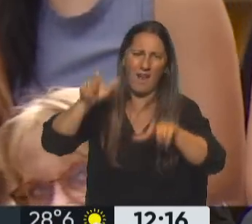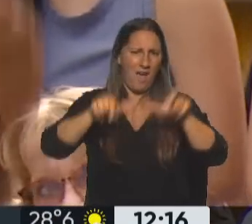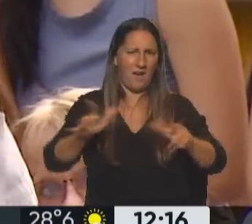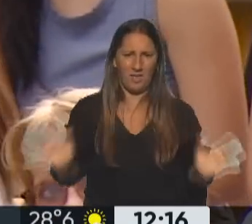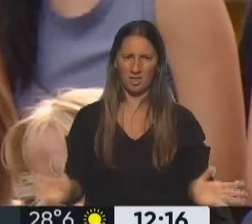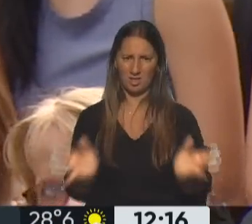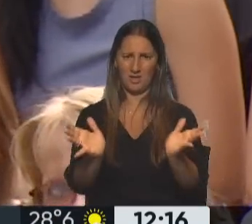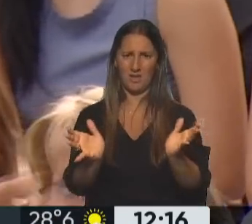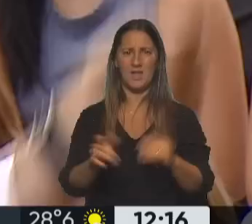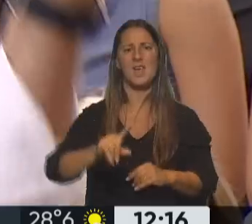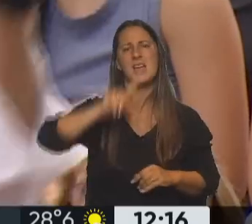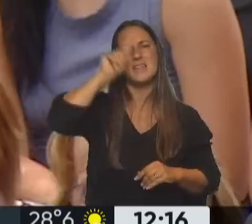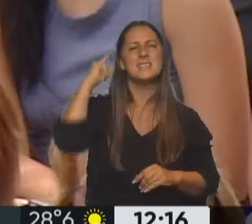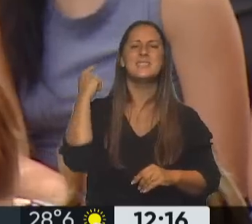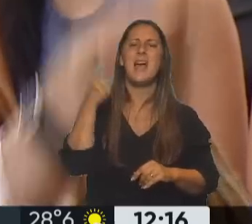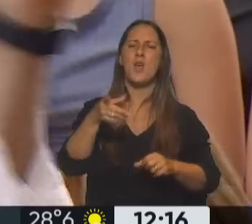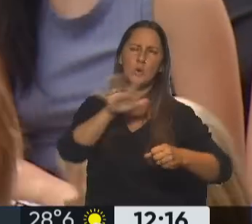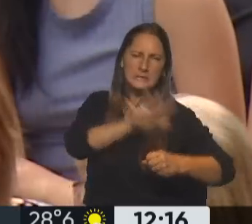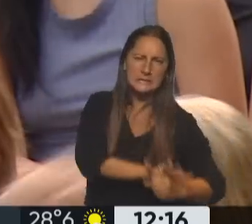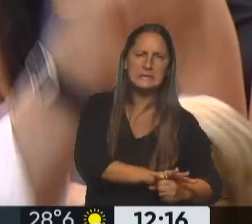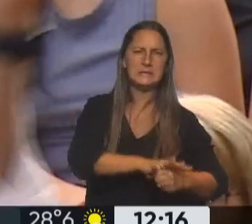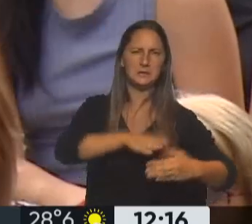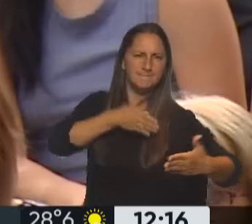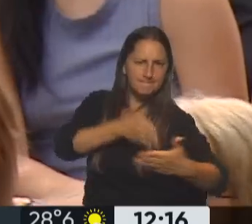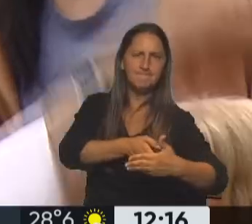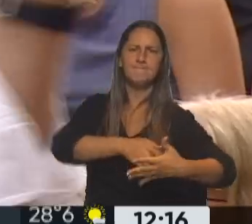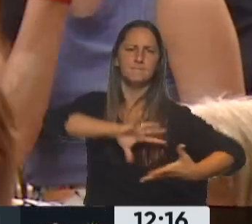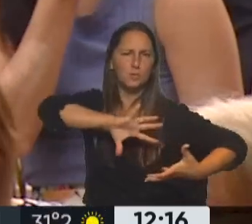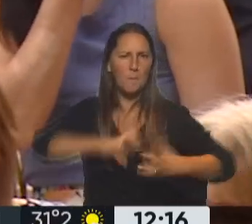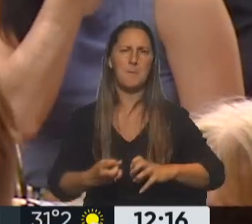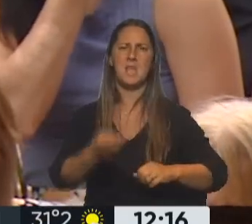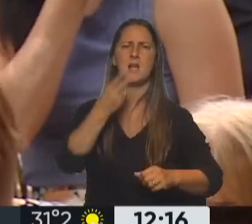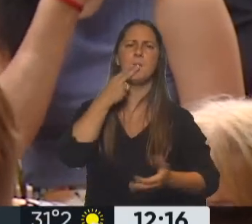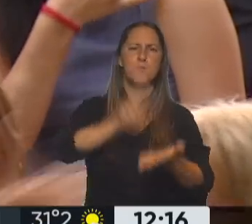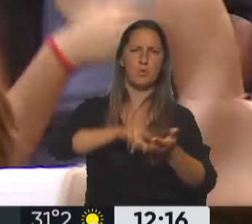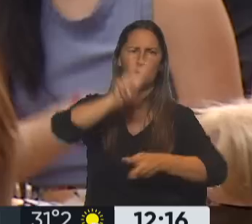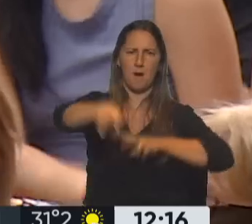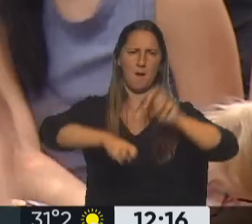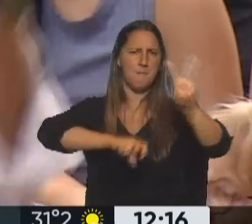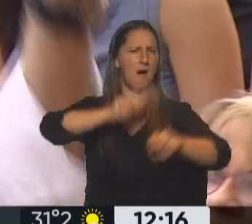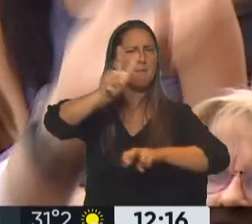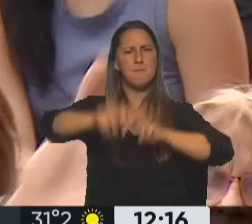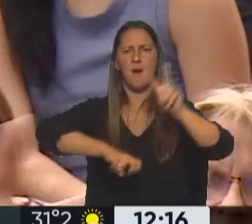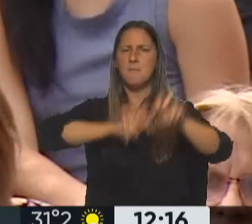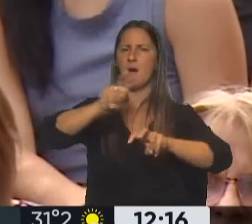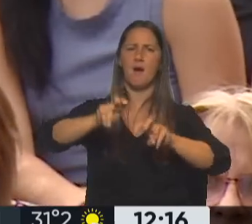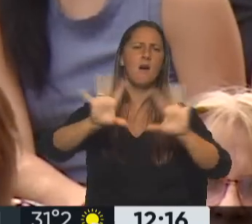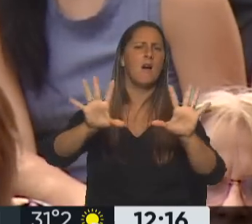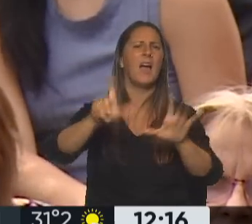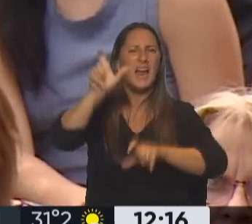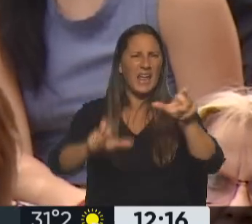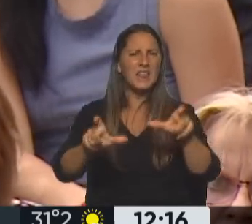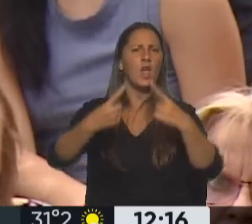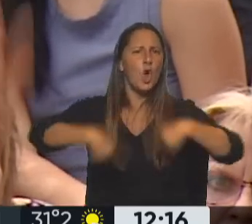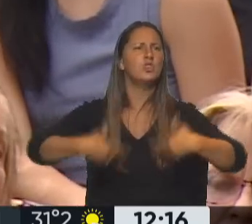Sacar un Estado que hoy lo oprime, lo traba, lo complica, le cobre impuestos. Hay que dejar que explote todo el potencial.